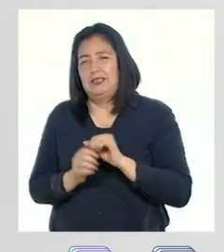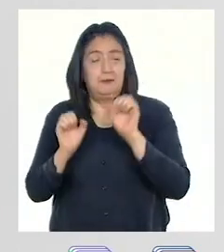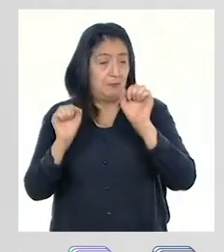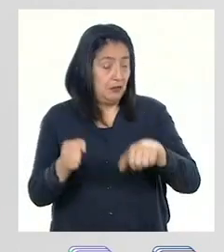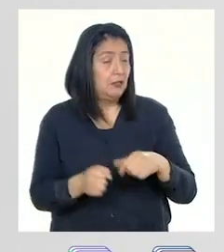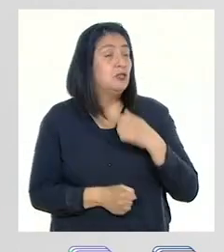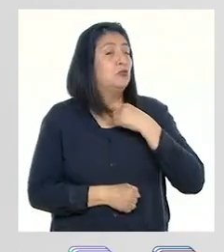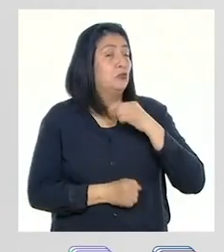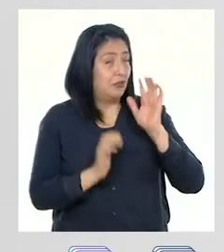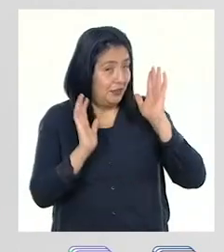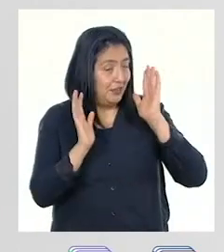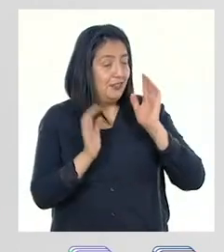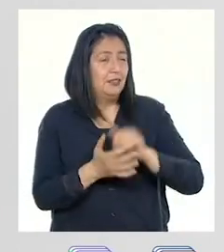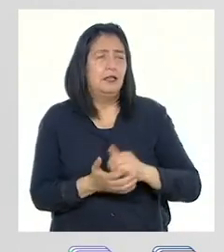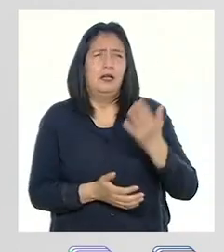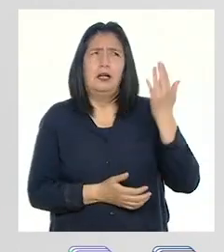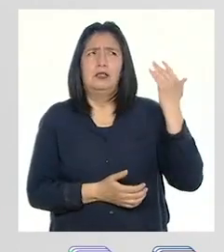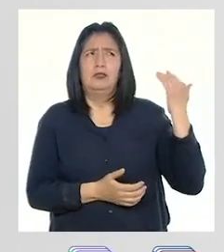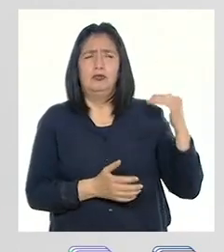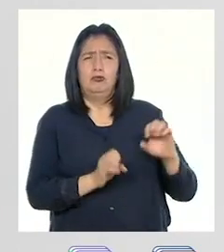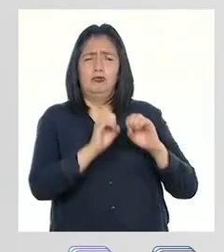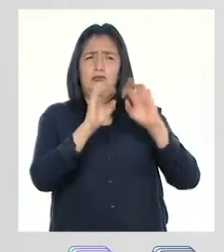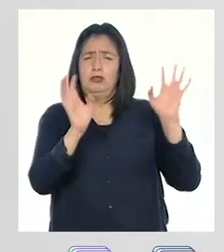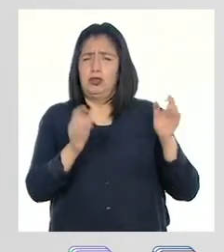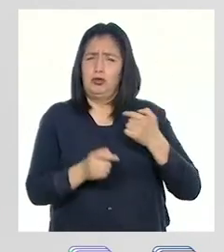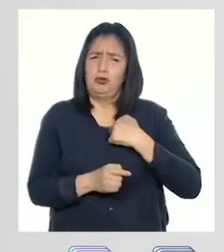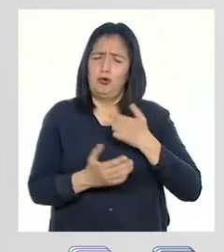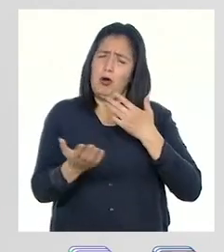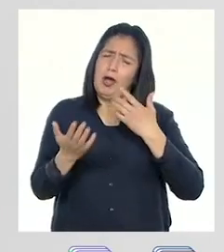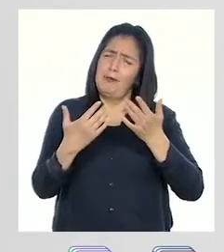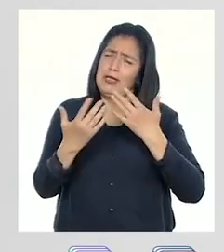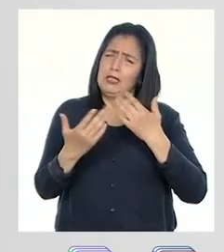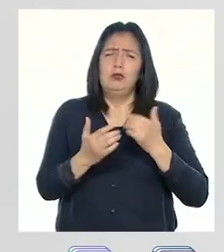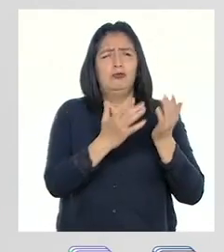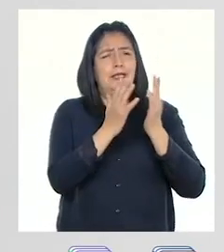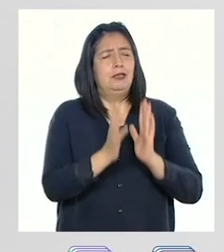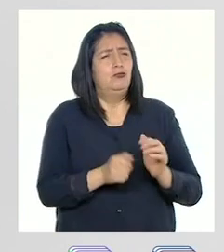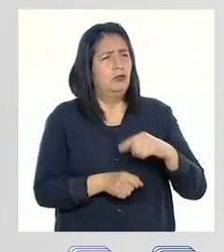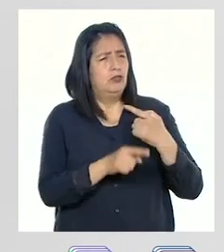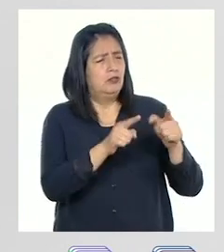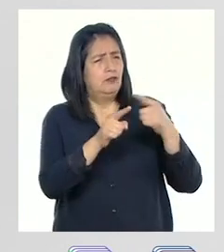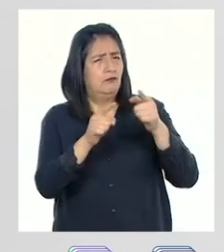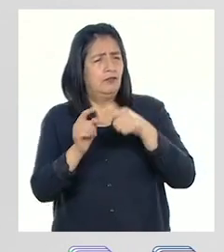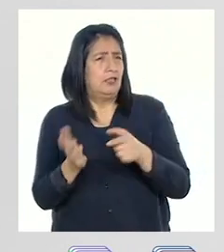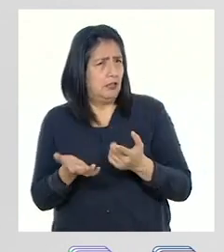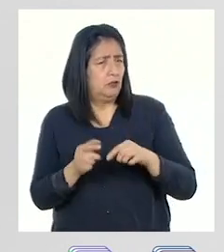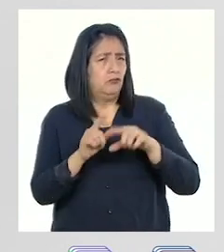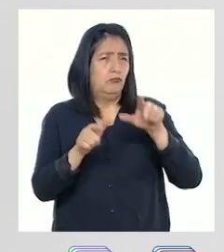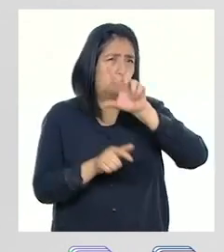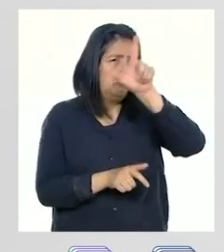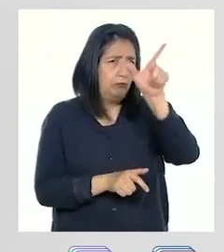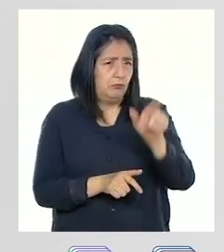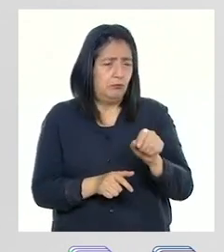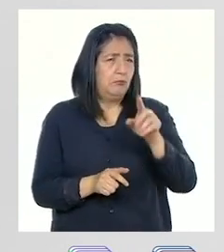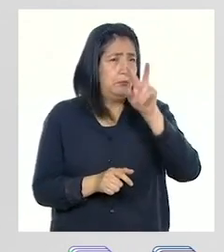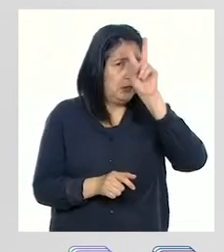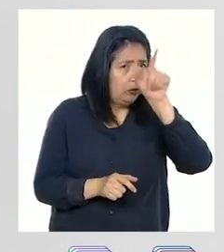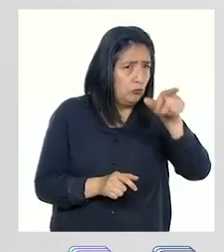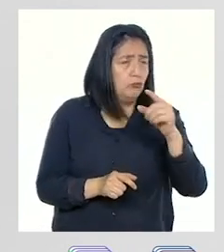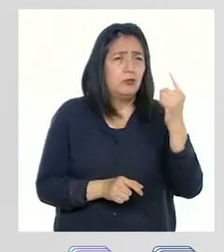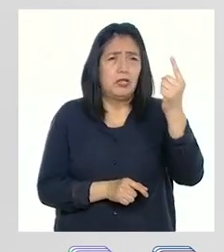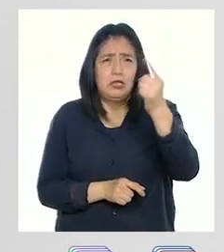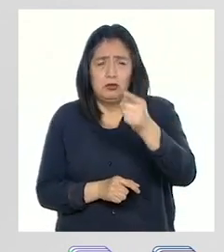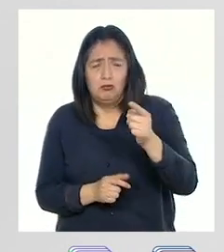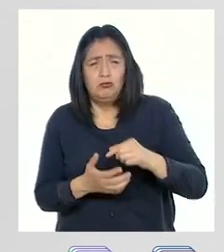te encantará escuchar esto. Hace unos días estuve conversando con estudiantes de varias partes del Perú. Cada uno de